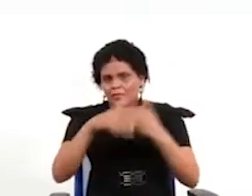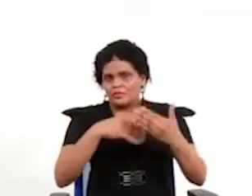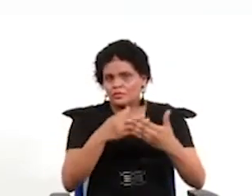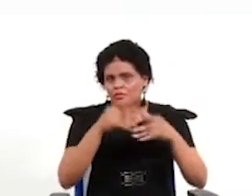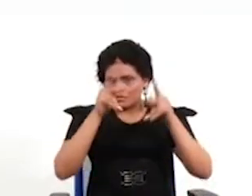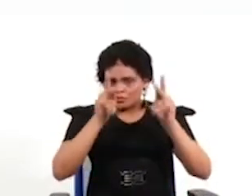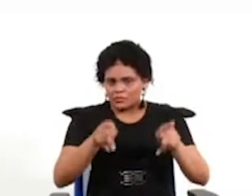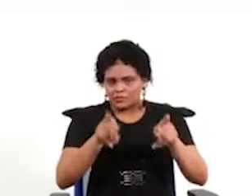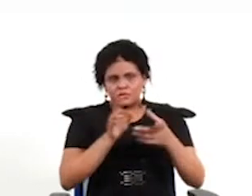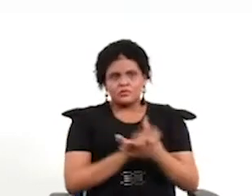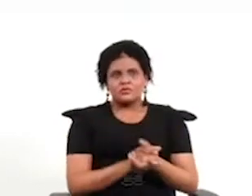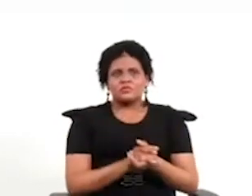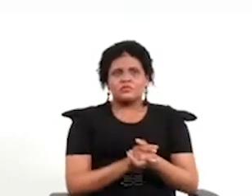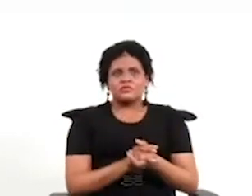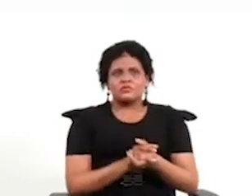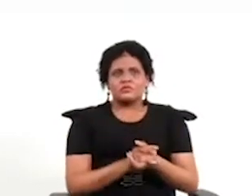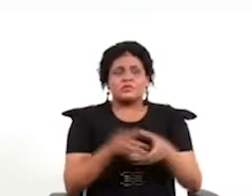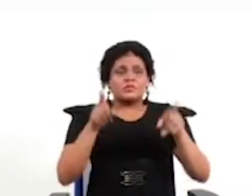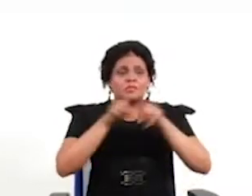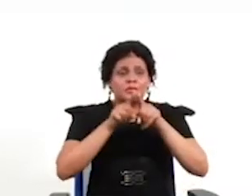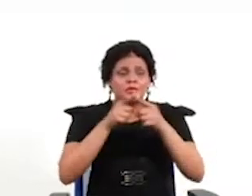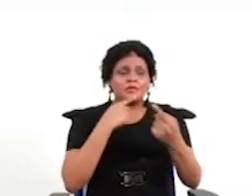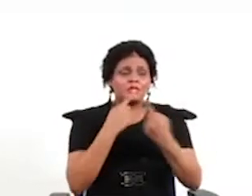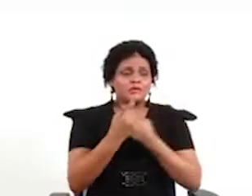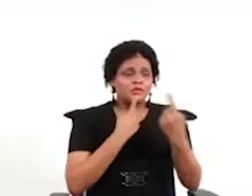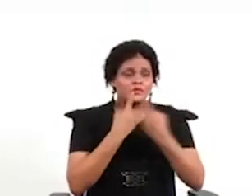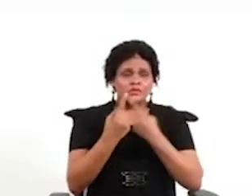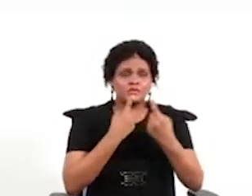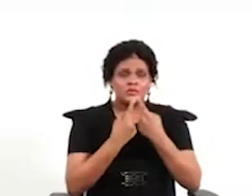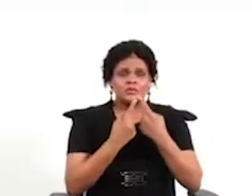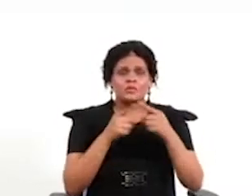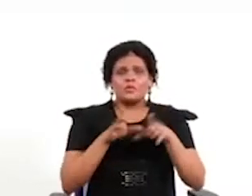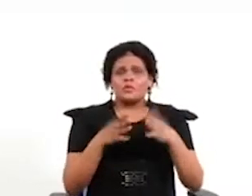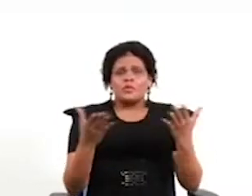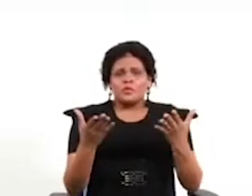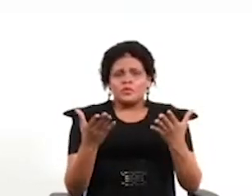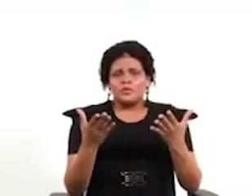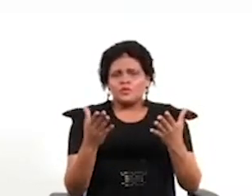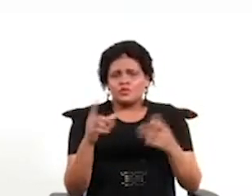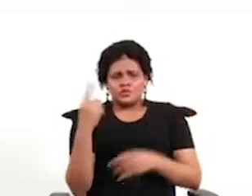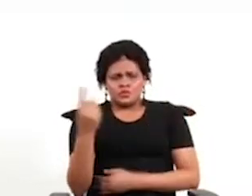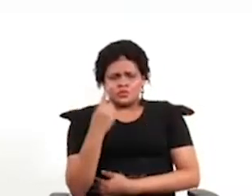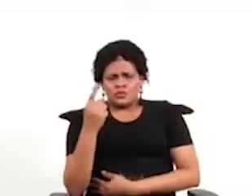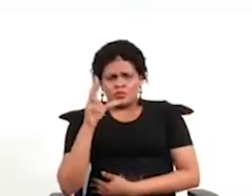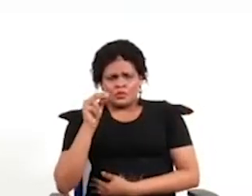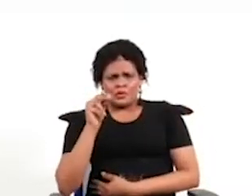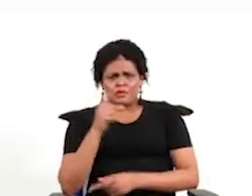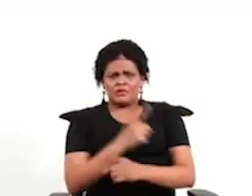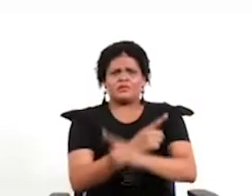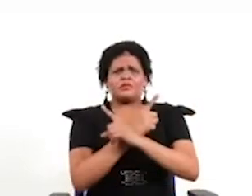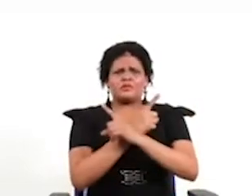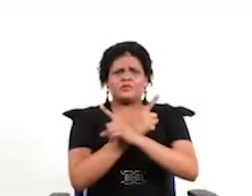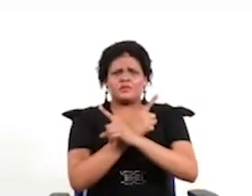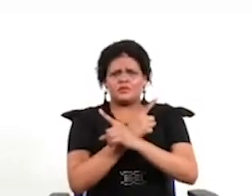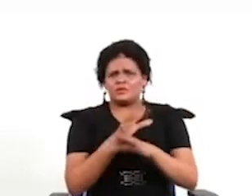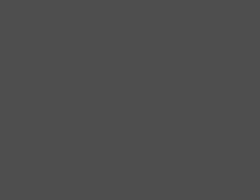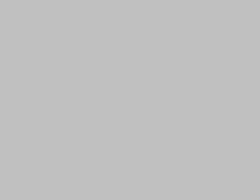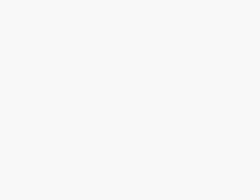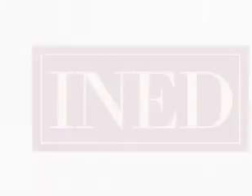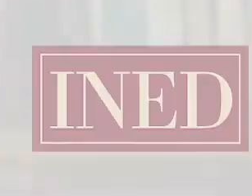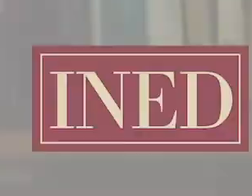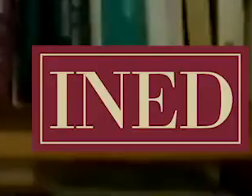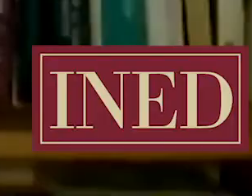regional. Entonces la discusión que hay que tener es no sólo a defender como etiqueta